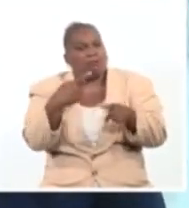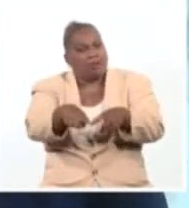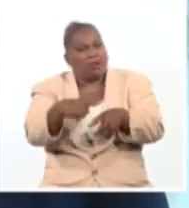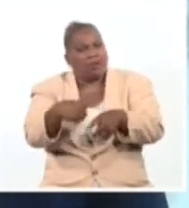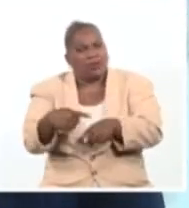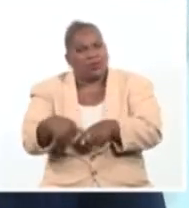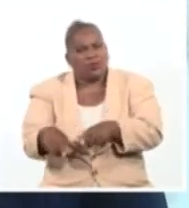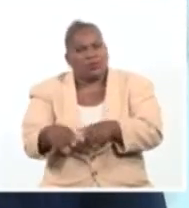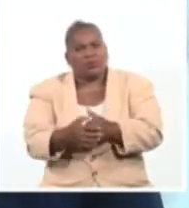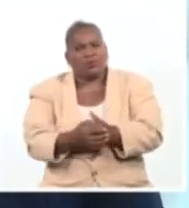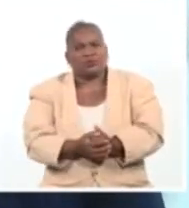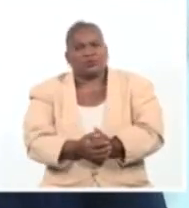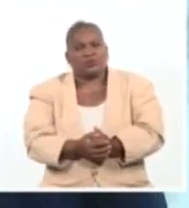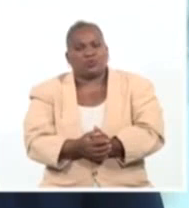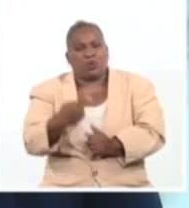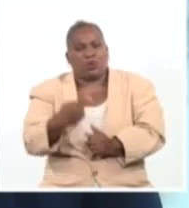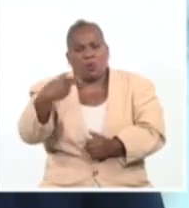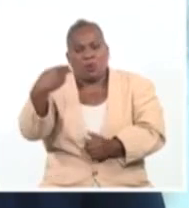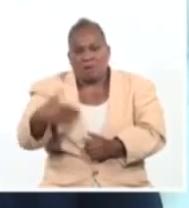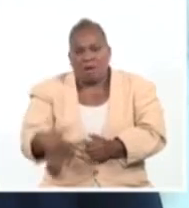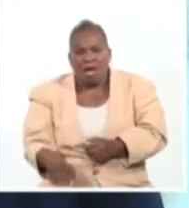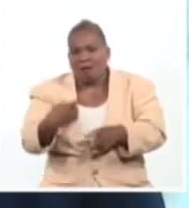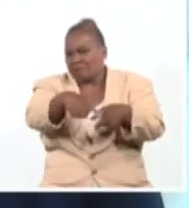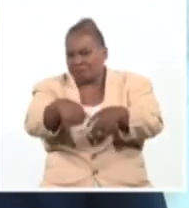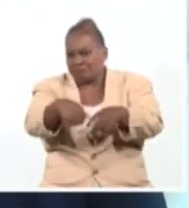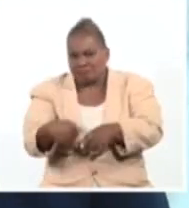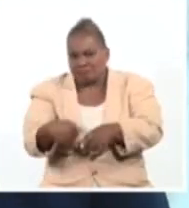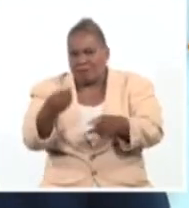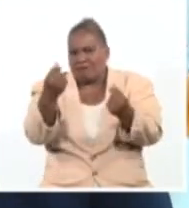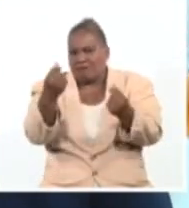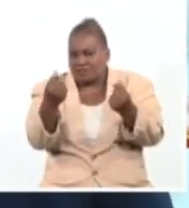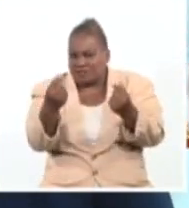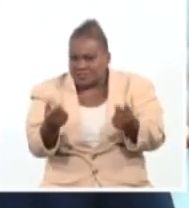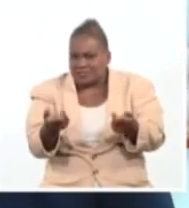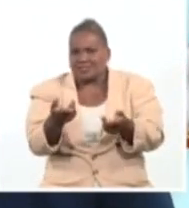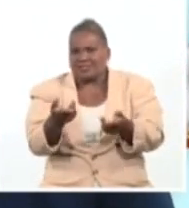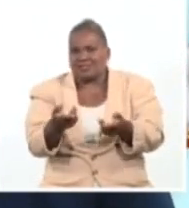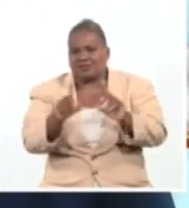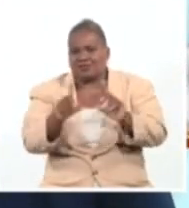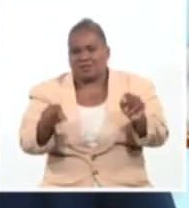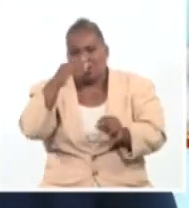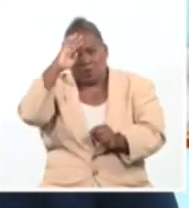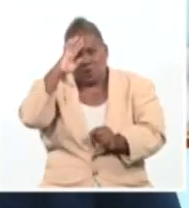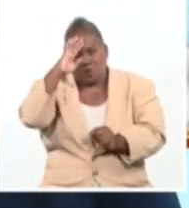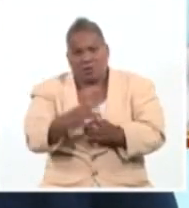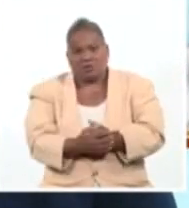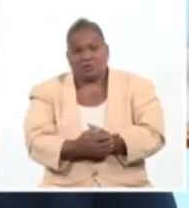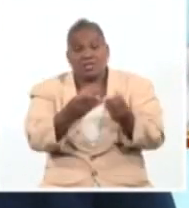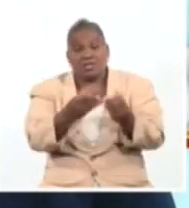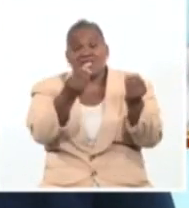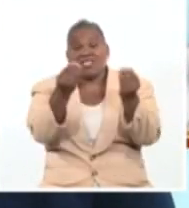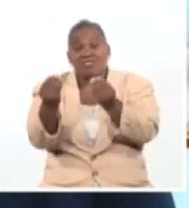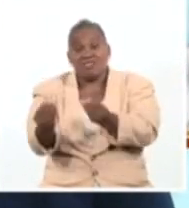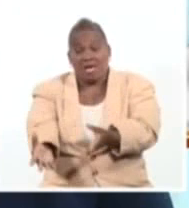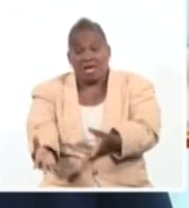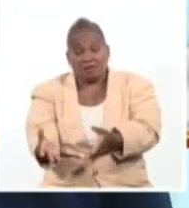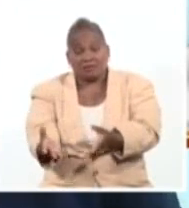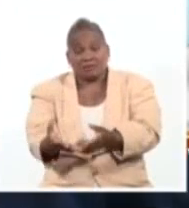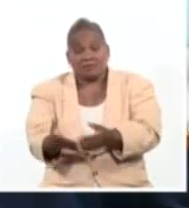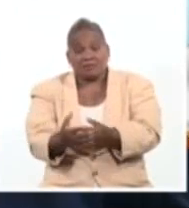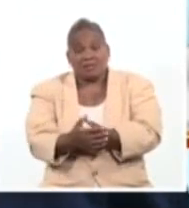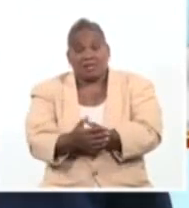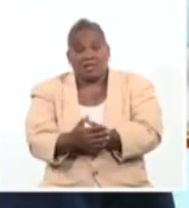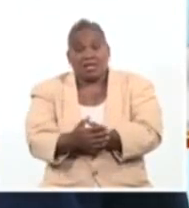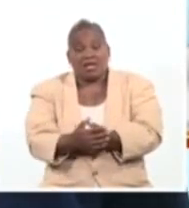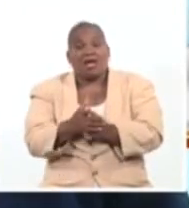humanos, materiales y financieros que se pone en manos de todo